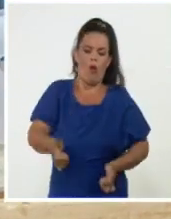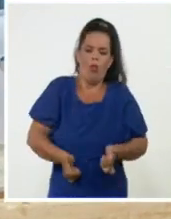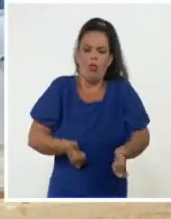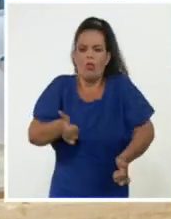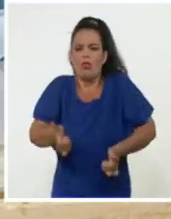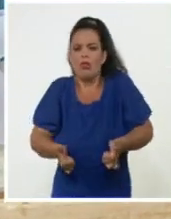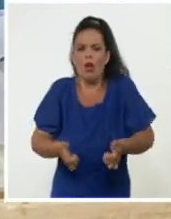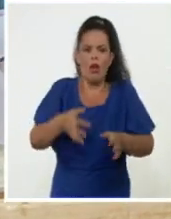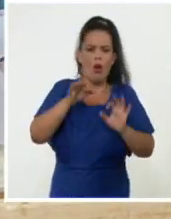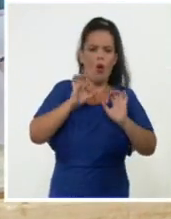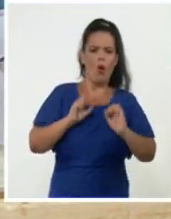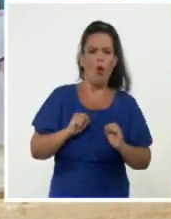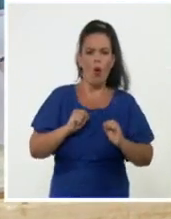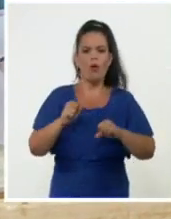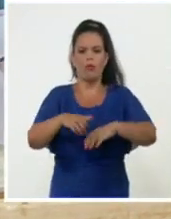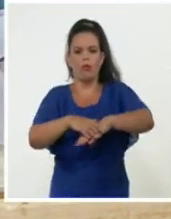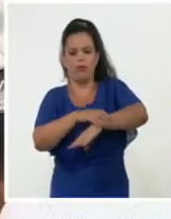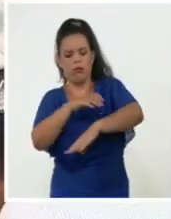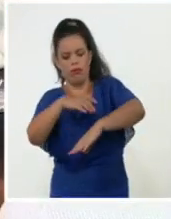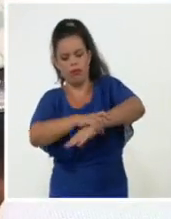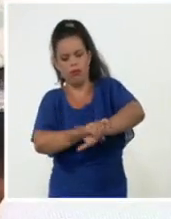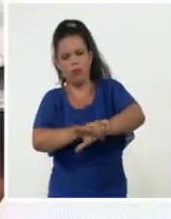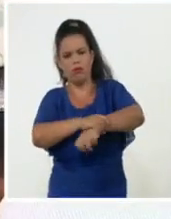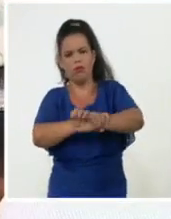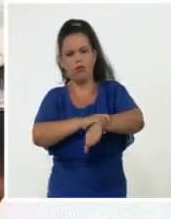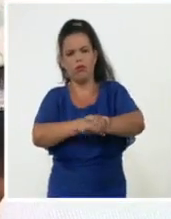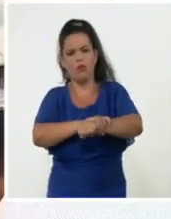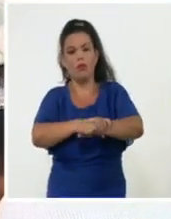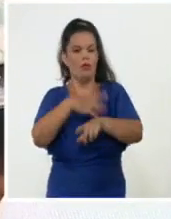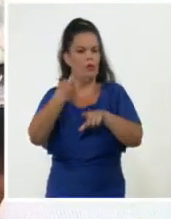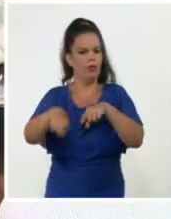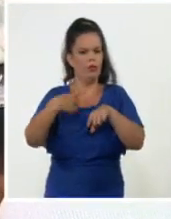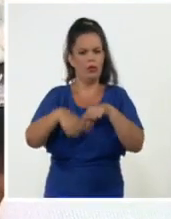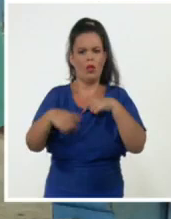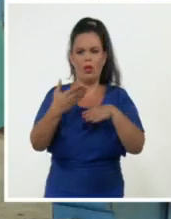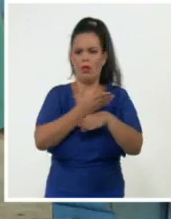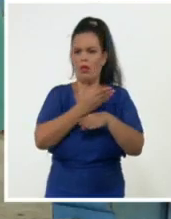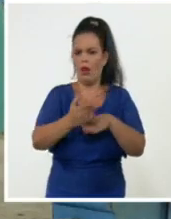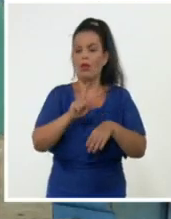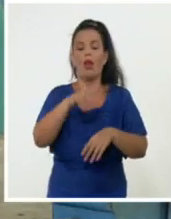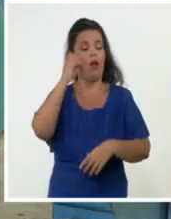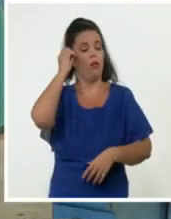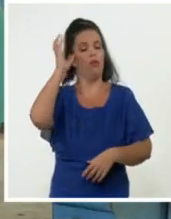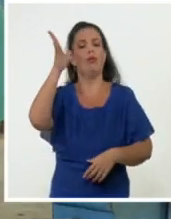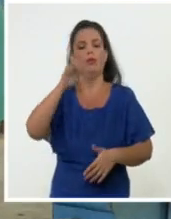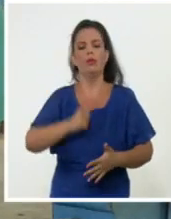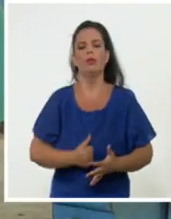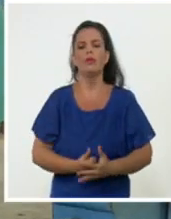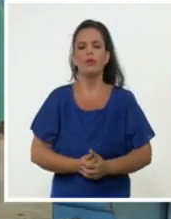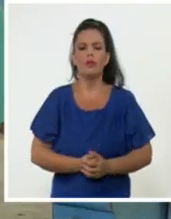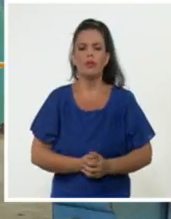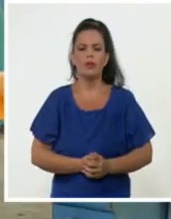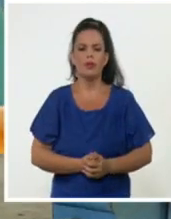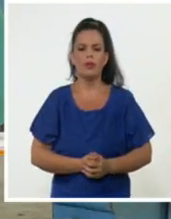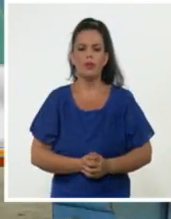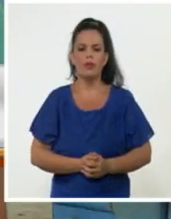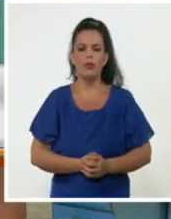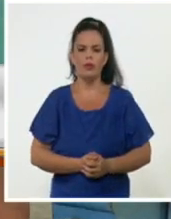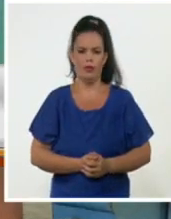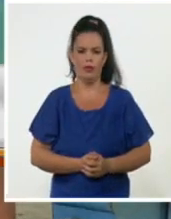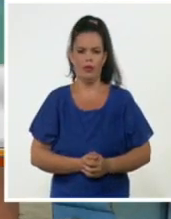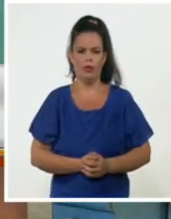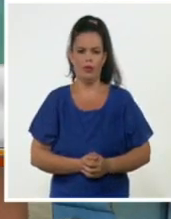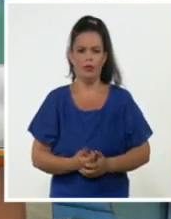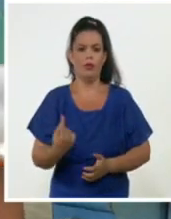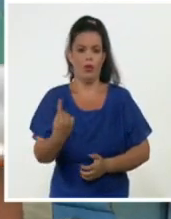marcados por la superación constante y la innovación. Principalmente cambiamos tecnología en el